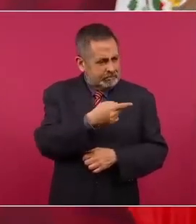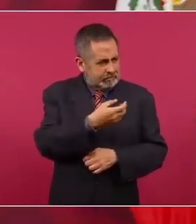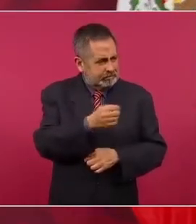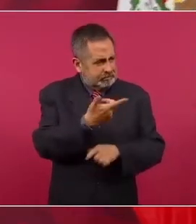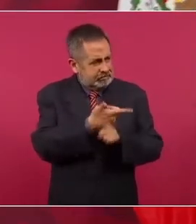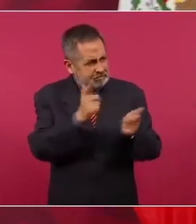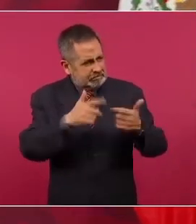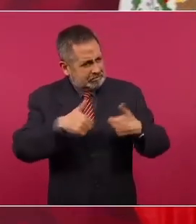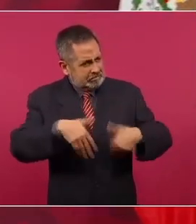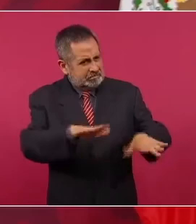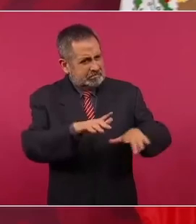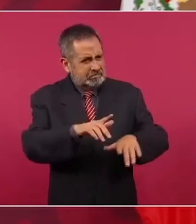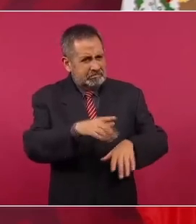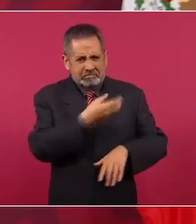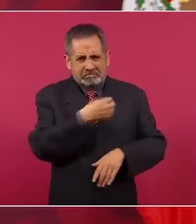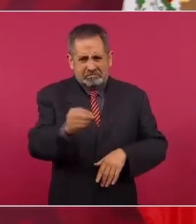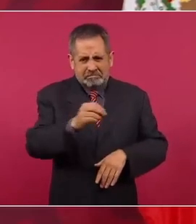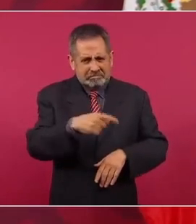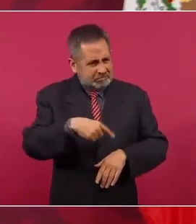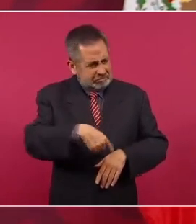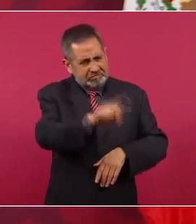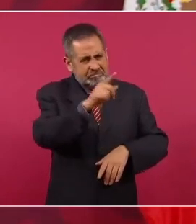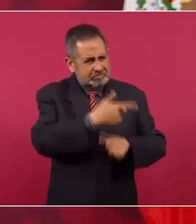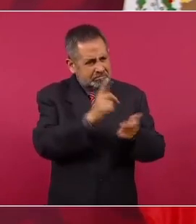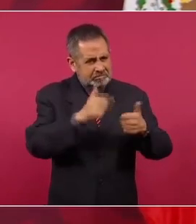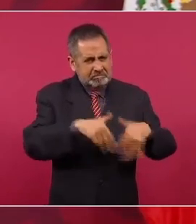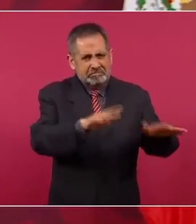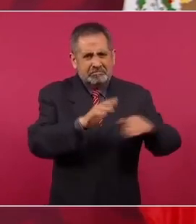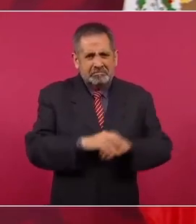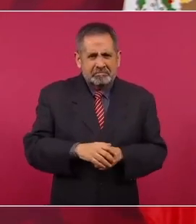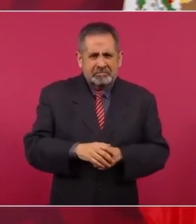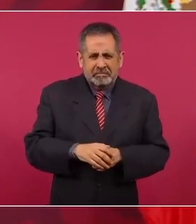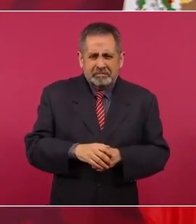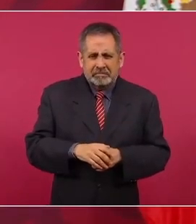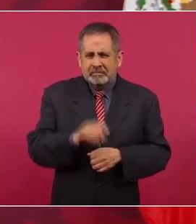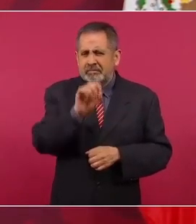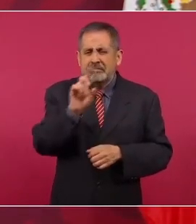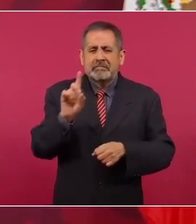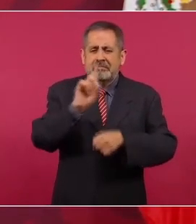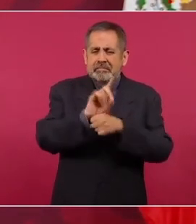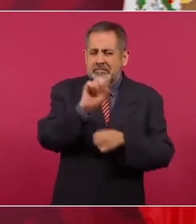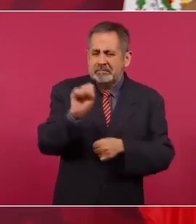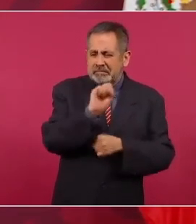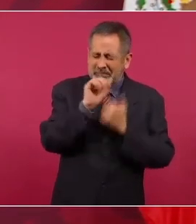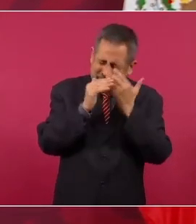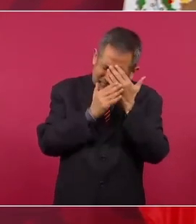a las siete de la mañana del sábado?